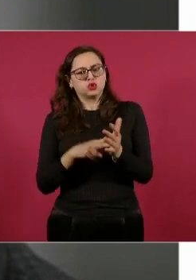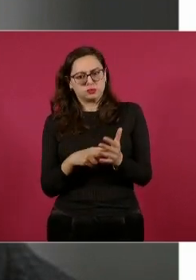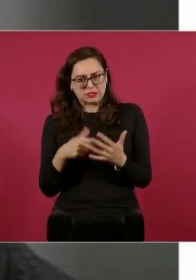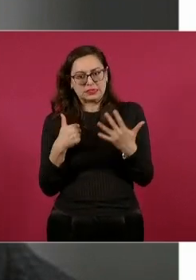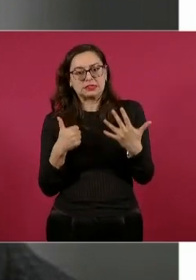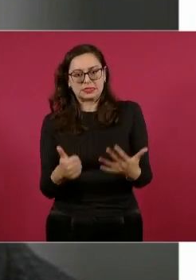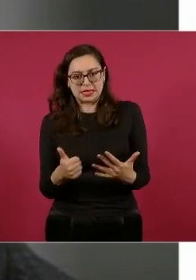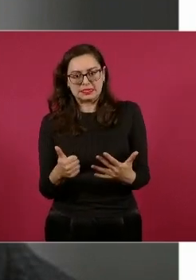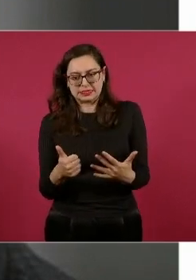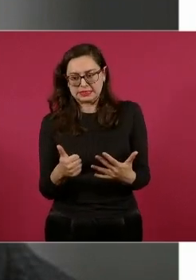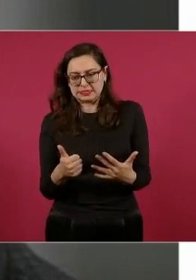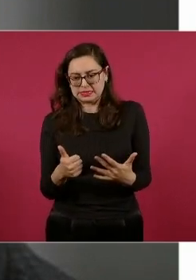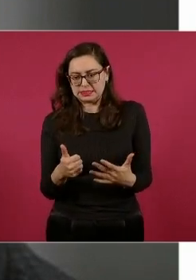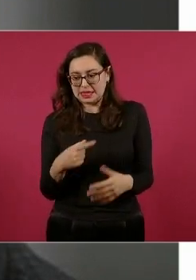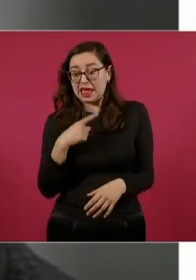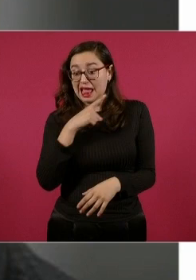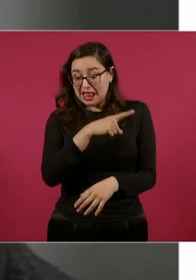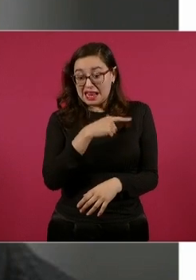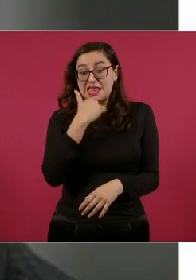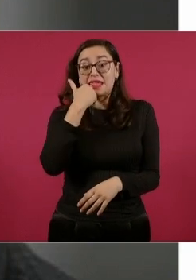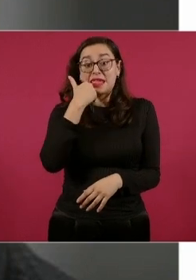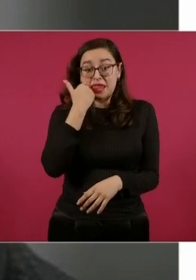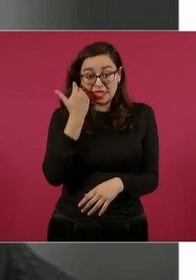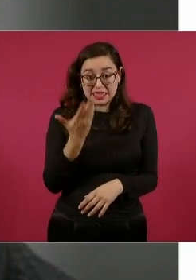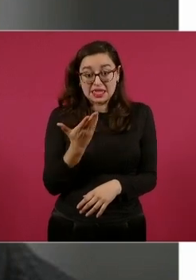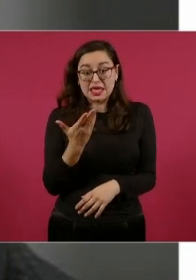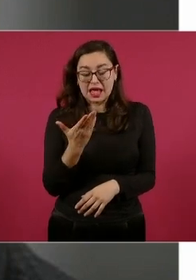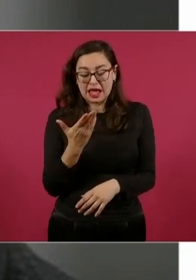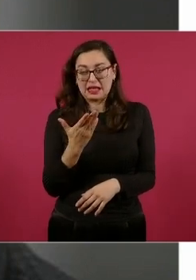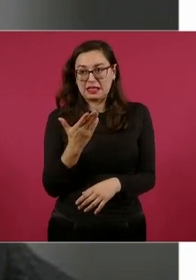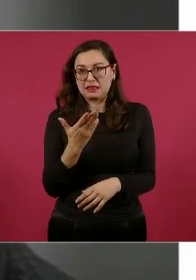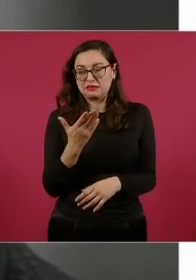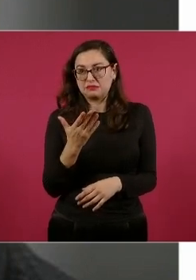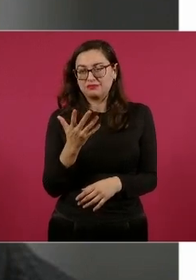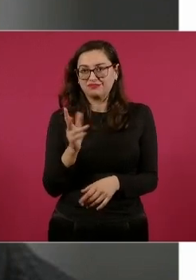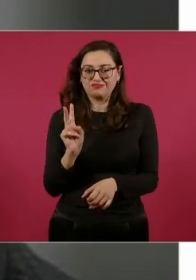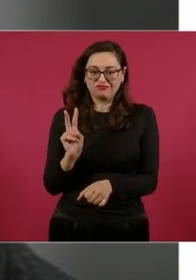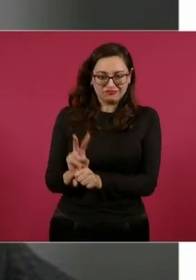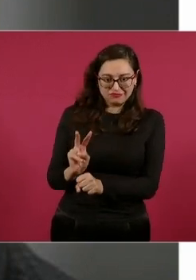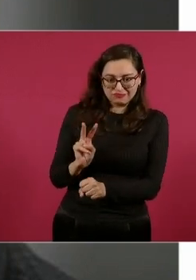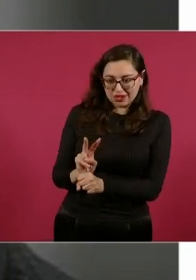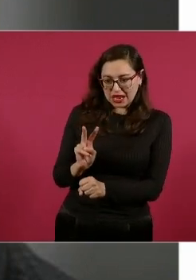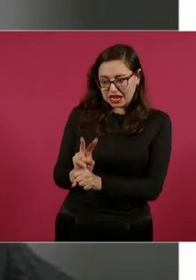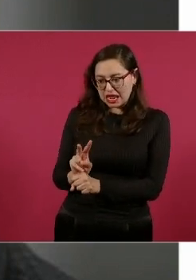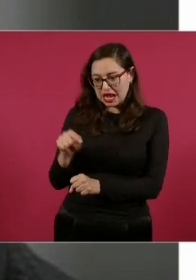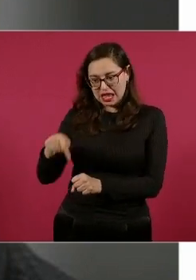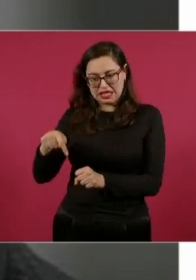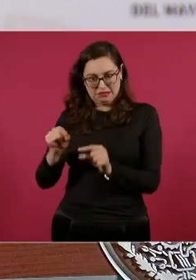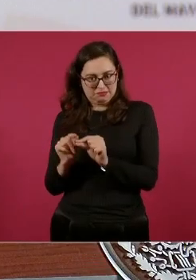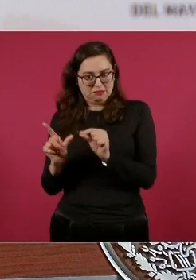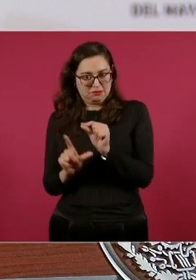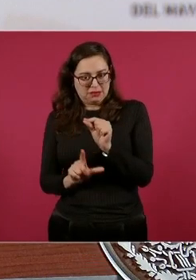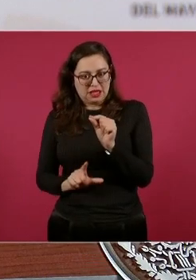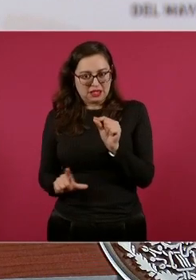retirado, en ayudarnos